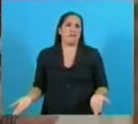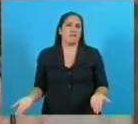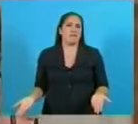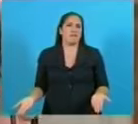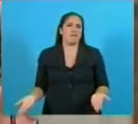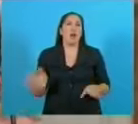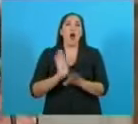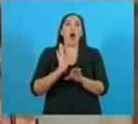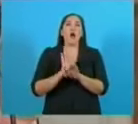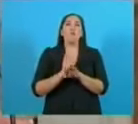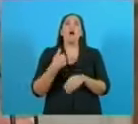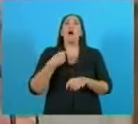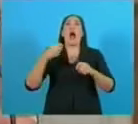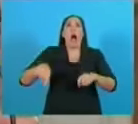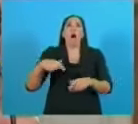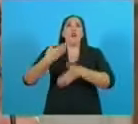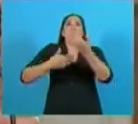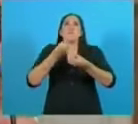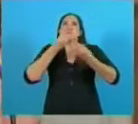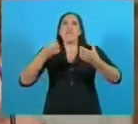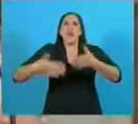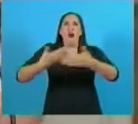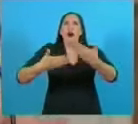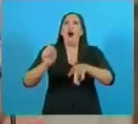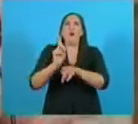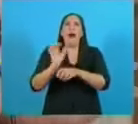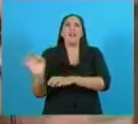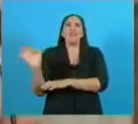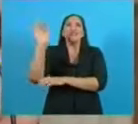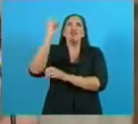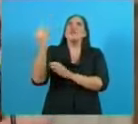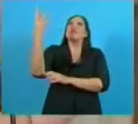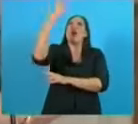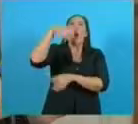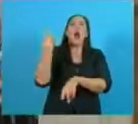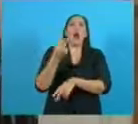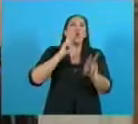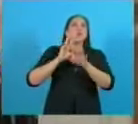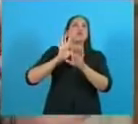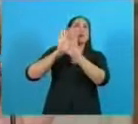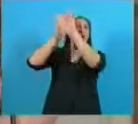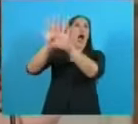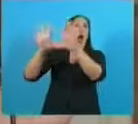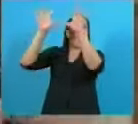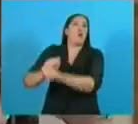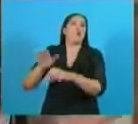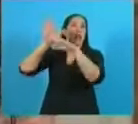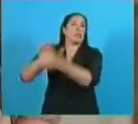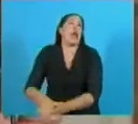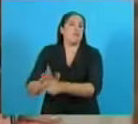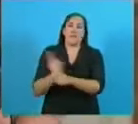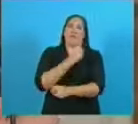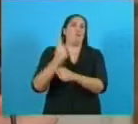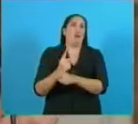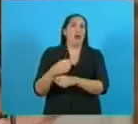tapar el sol con la mano. Además, ¿cuántos de ustedes compran en mercados chinos? Estoy segura que un montón porque son más baratos que los